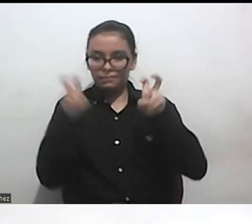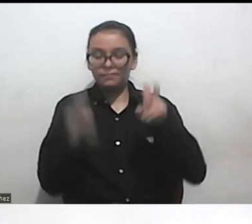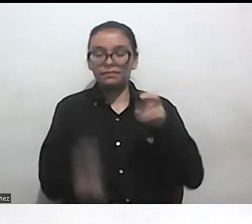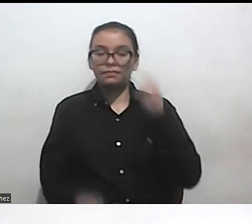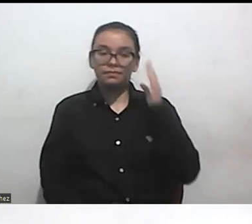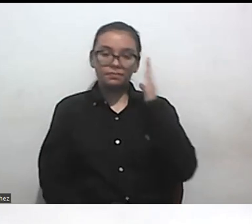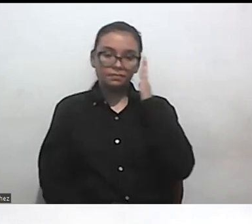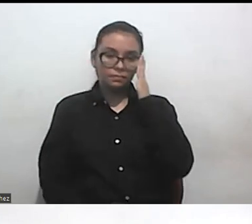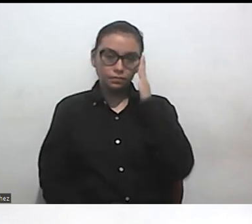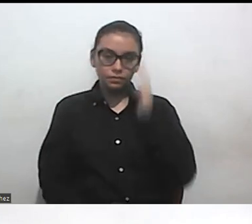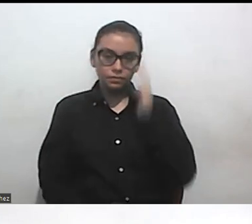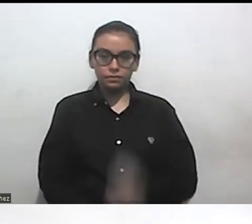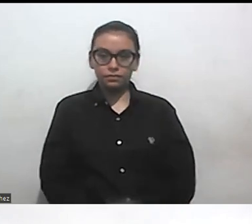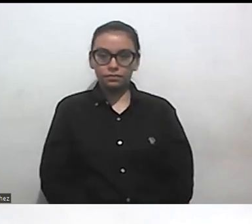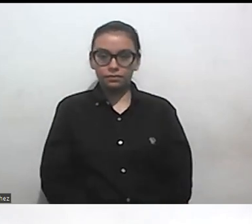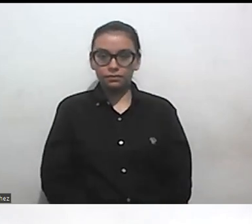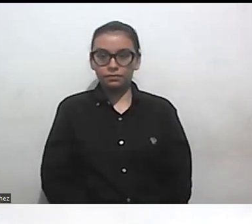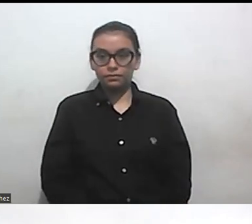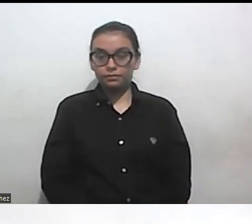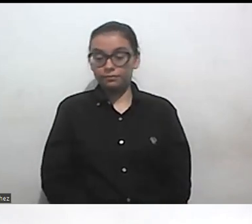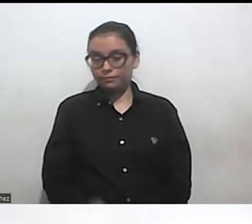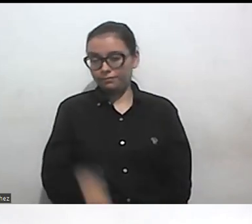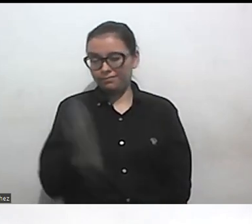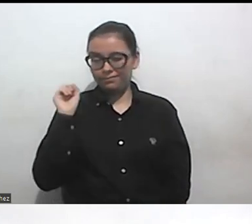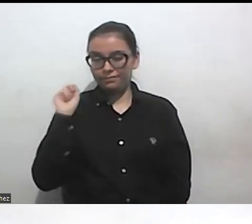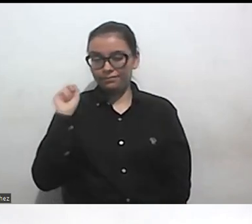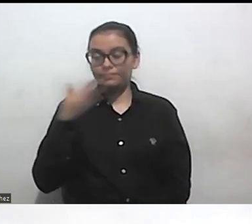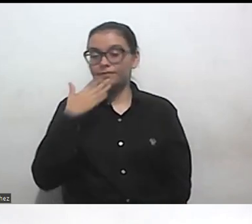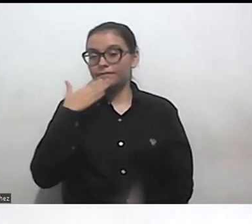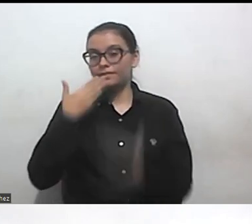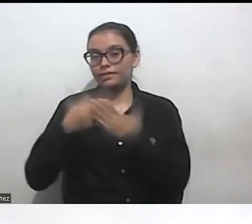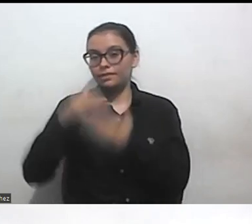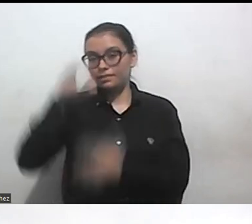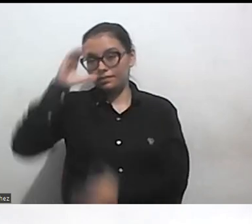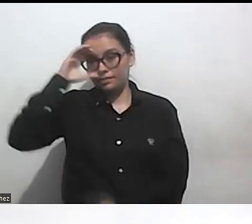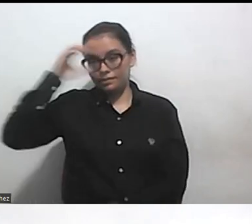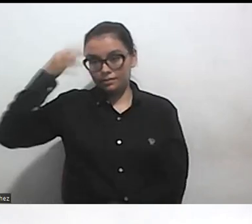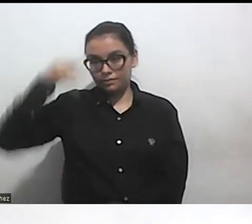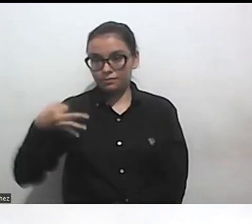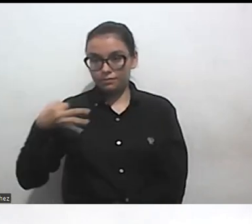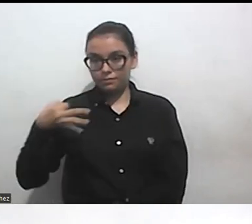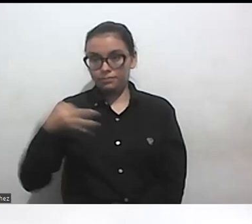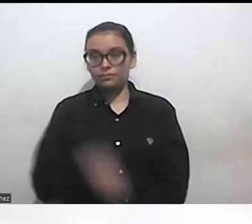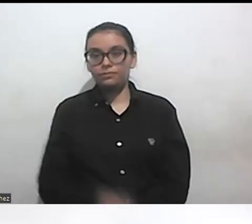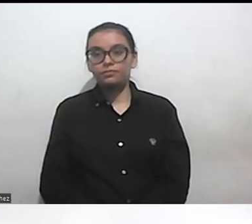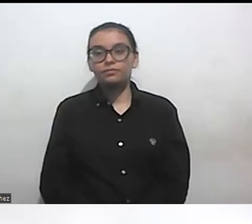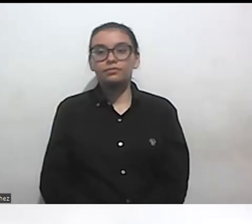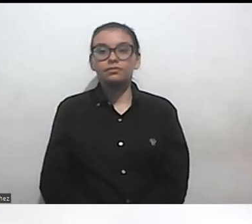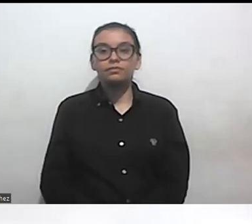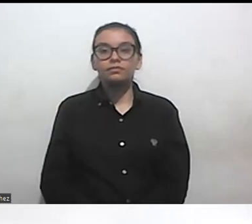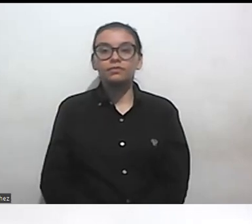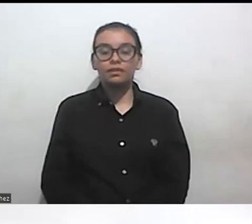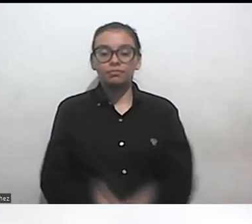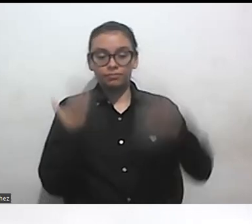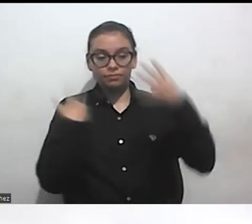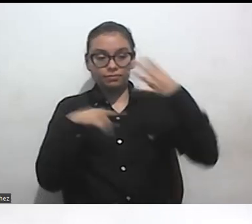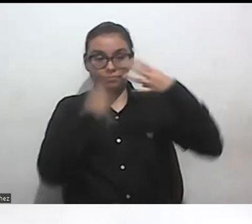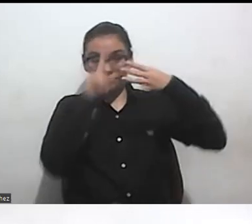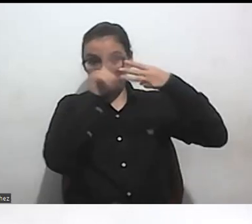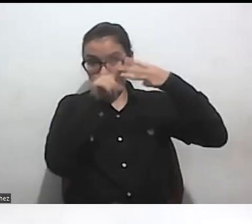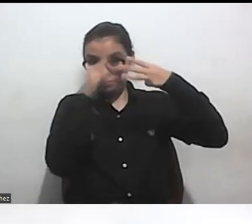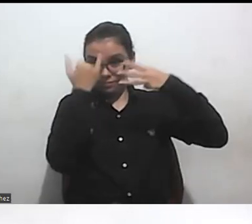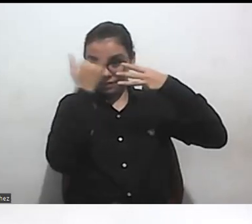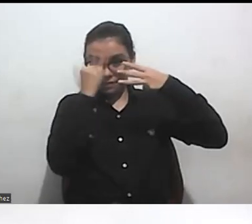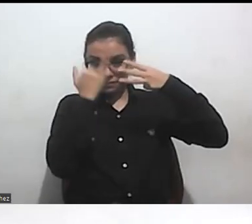tensiones listo profe andrea muchas gracias bueno llegamos a la última parte de nuestro